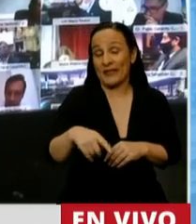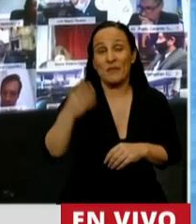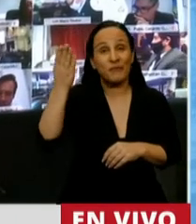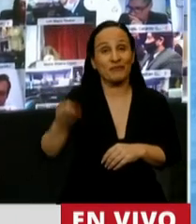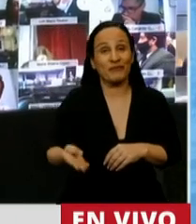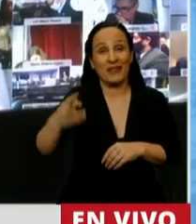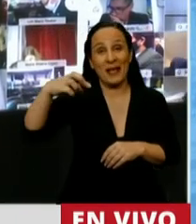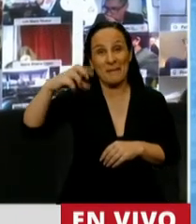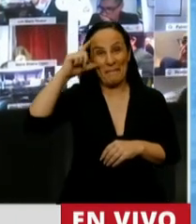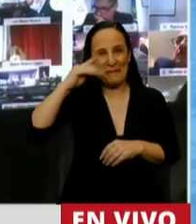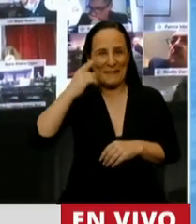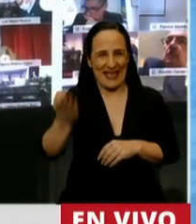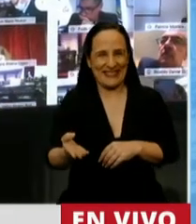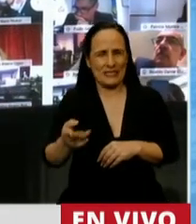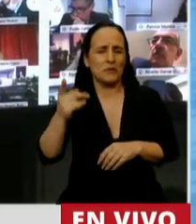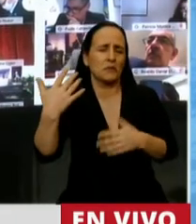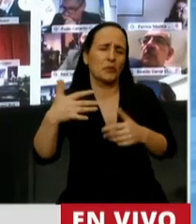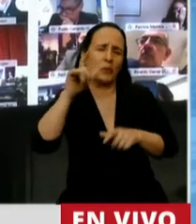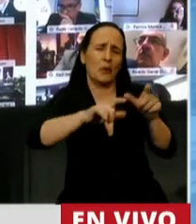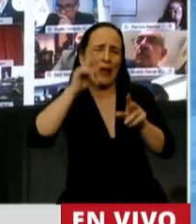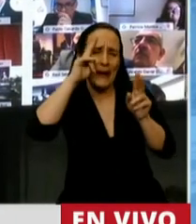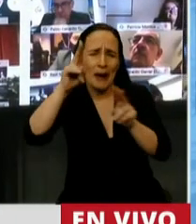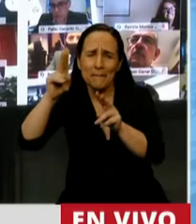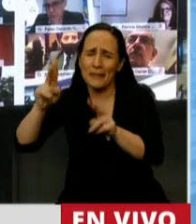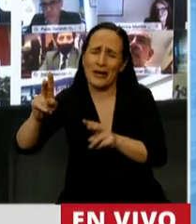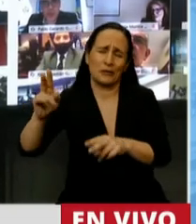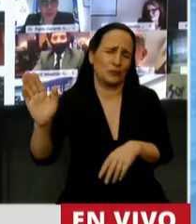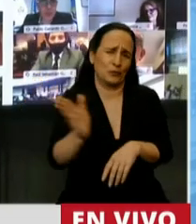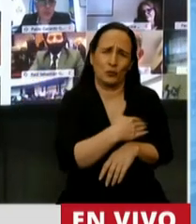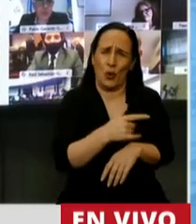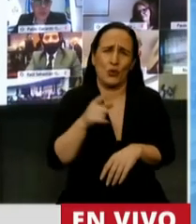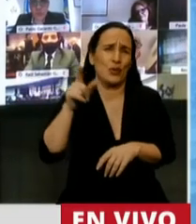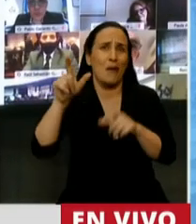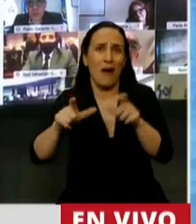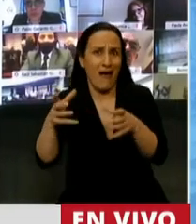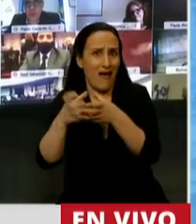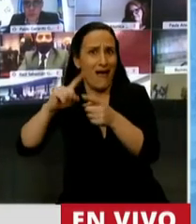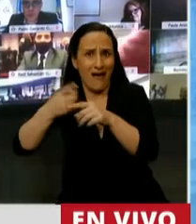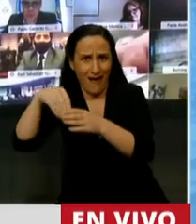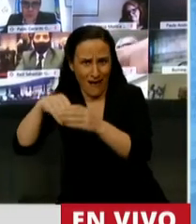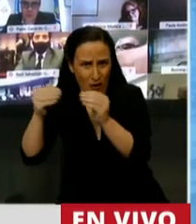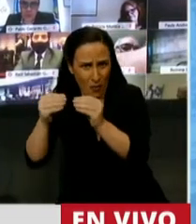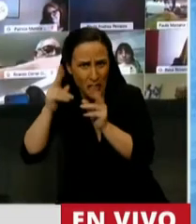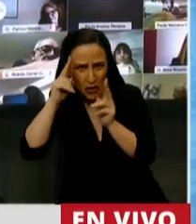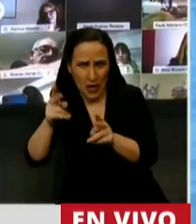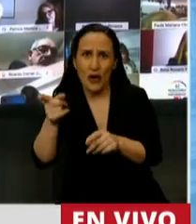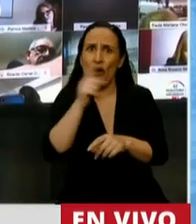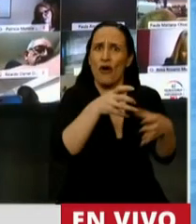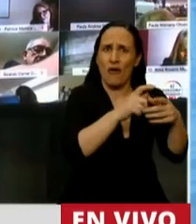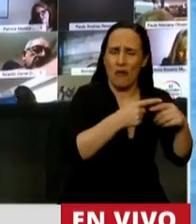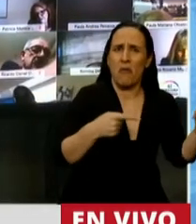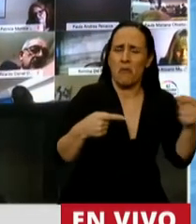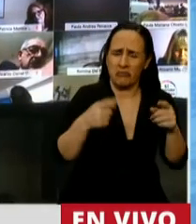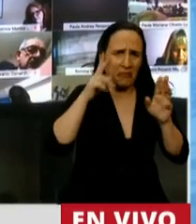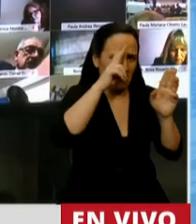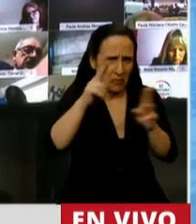respetuoso de las personas, de sus funcionarios, de sus adversarios políticos, fue respetuoso de la ley, de la